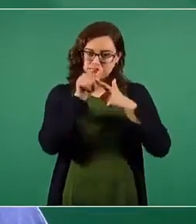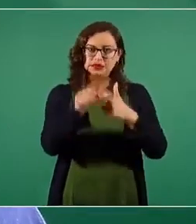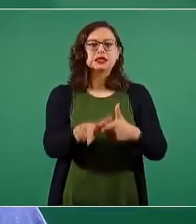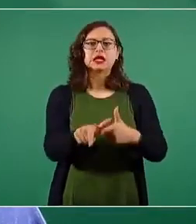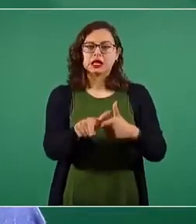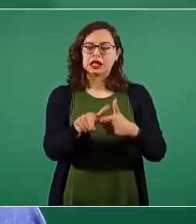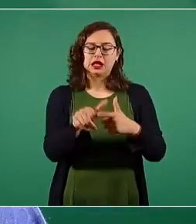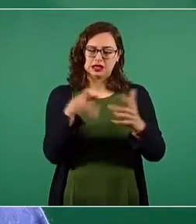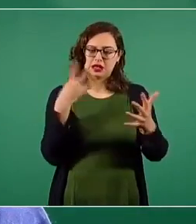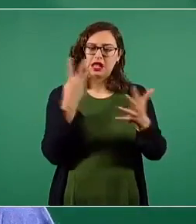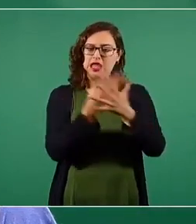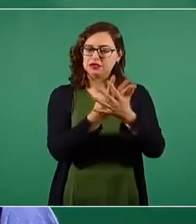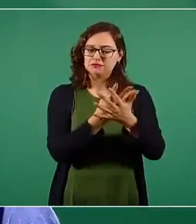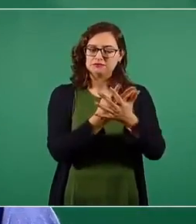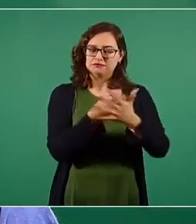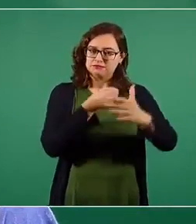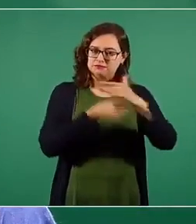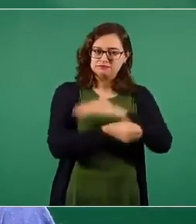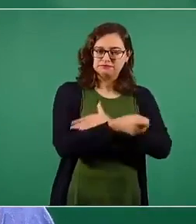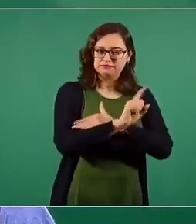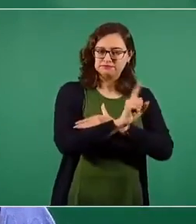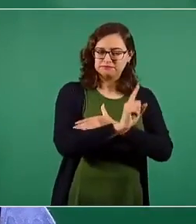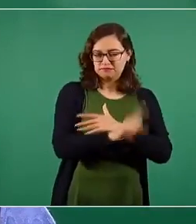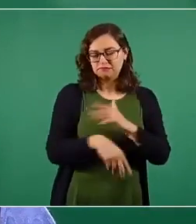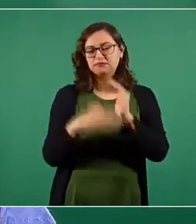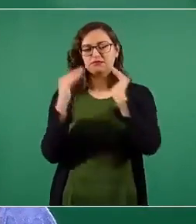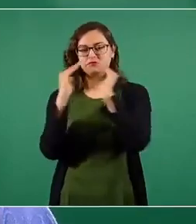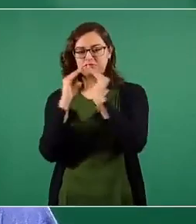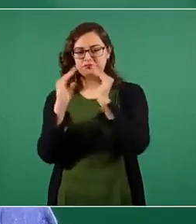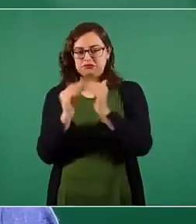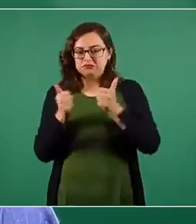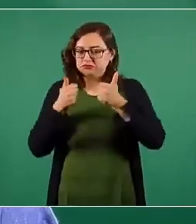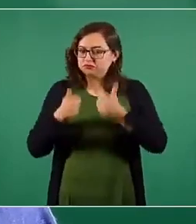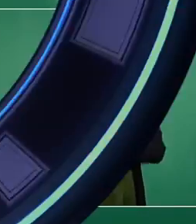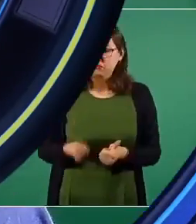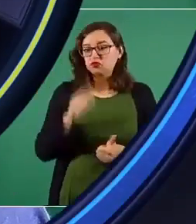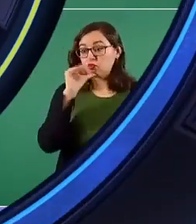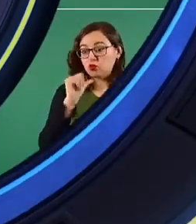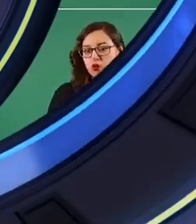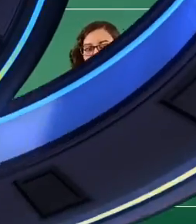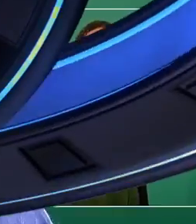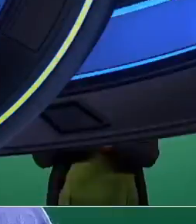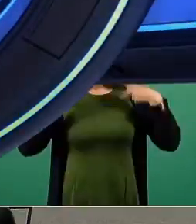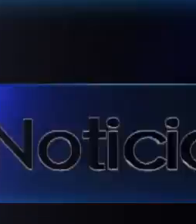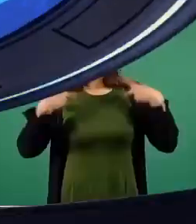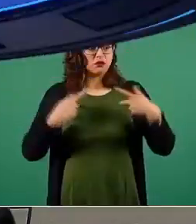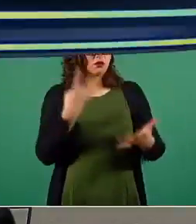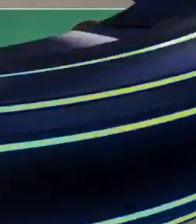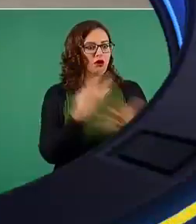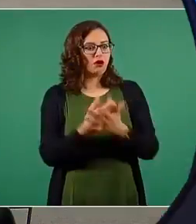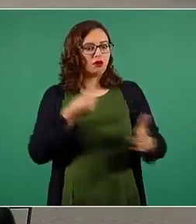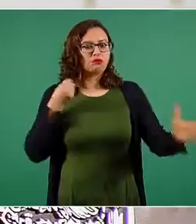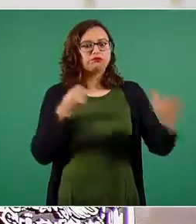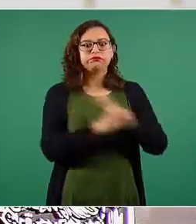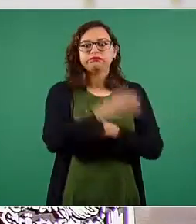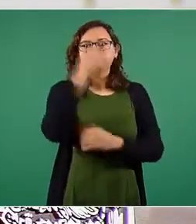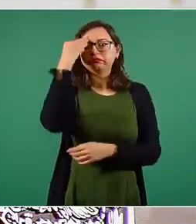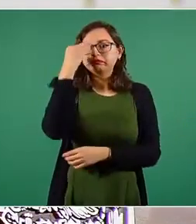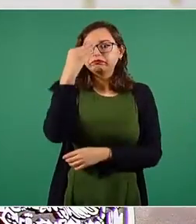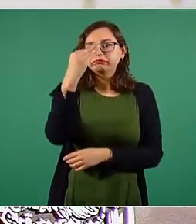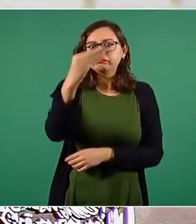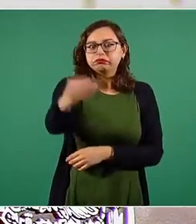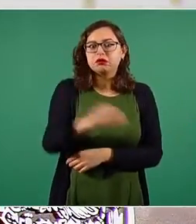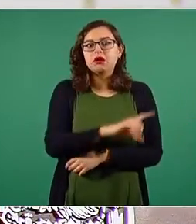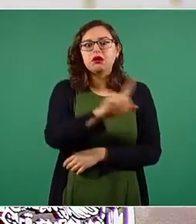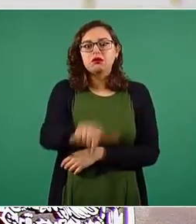en su casa, en su domicilio, con la prisión domiciliaria y ser excarcelados. Por otro lado, Olga Sánchez